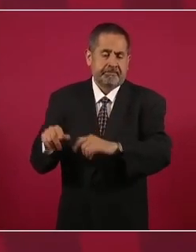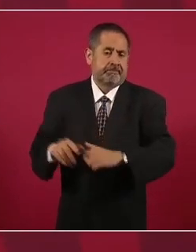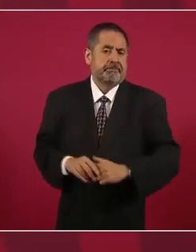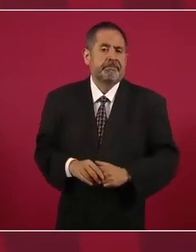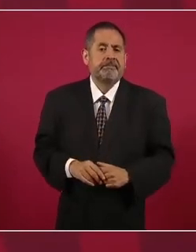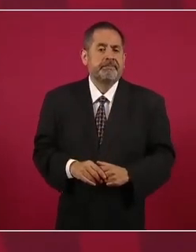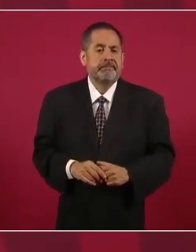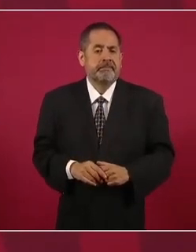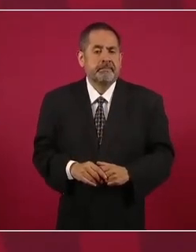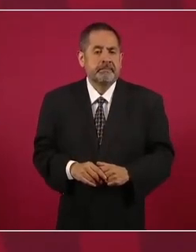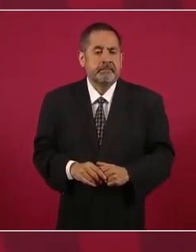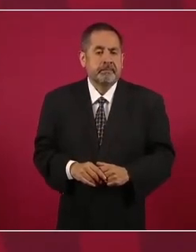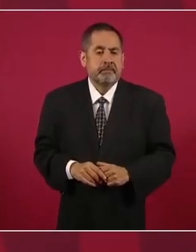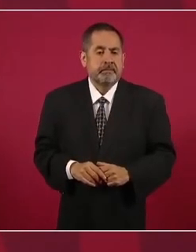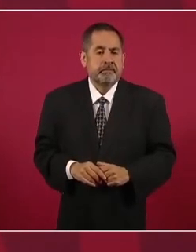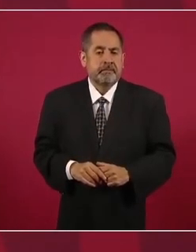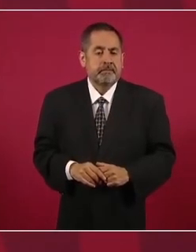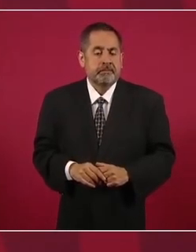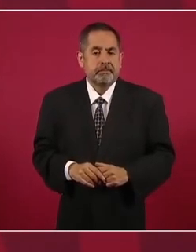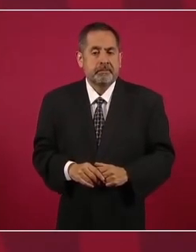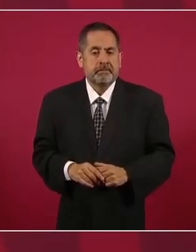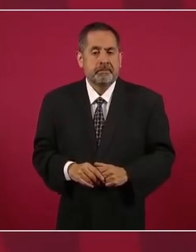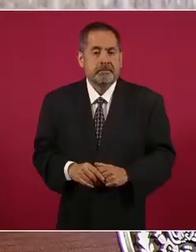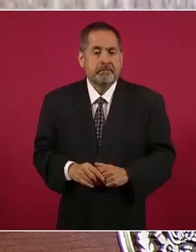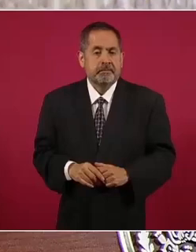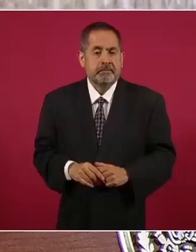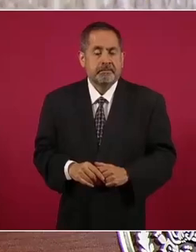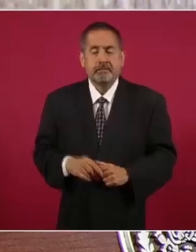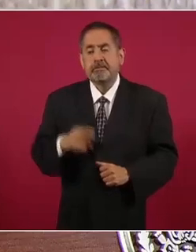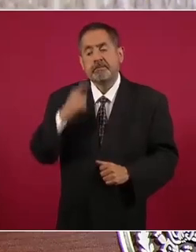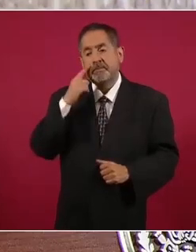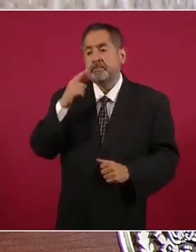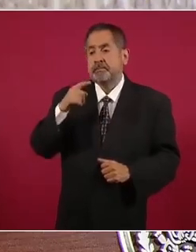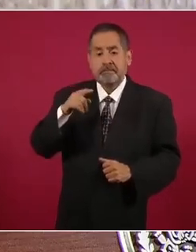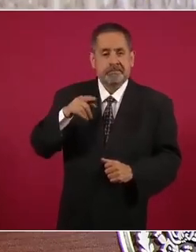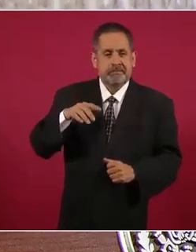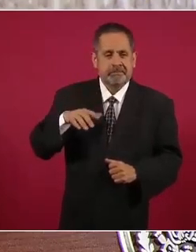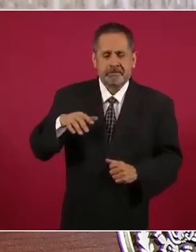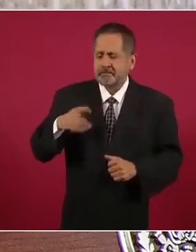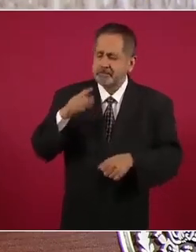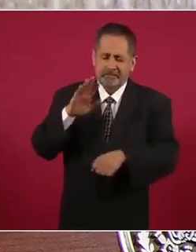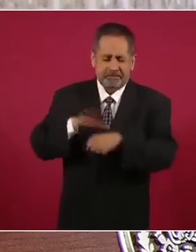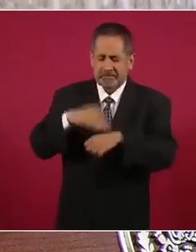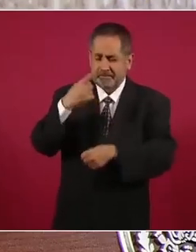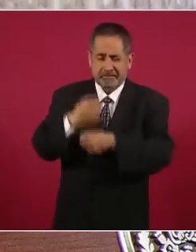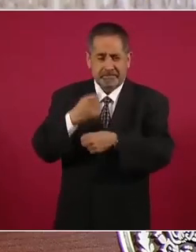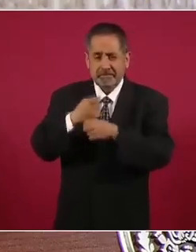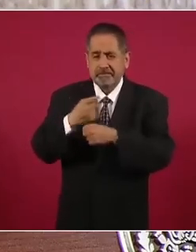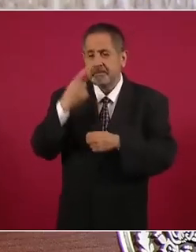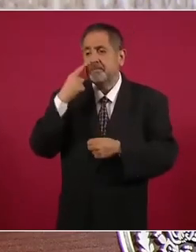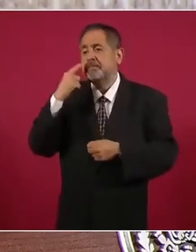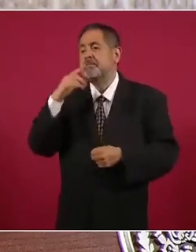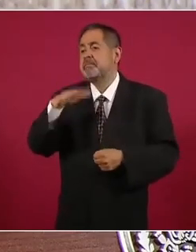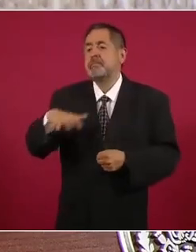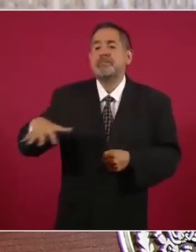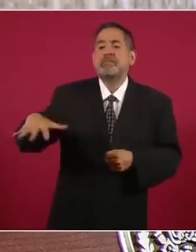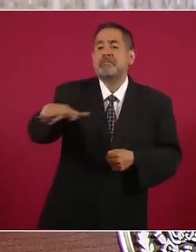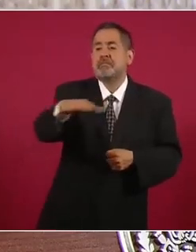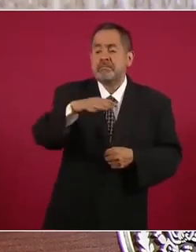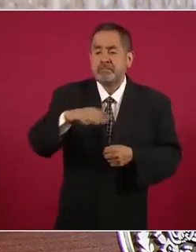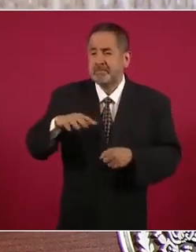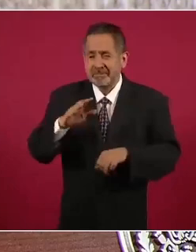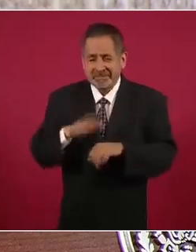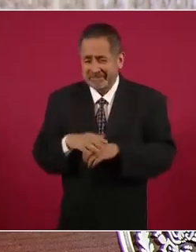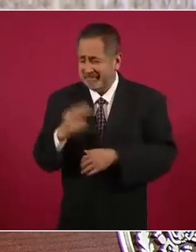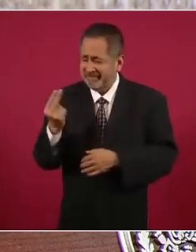El presupuesto se está orientando de manera preferente a atender a los